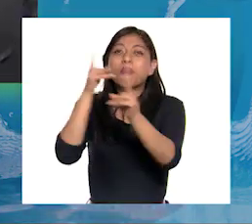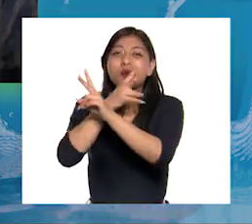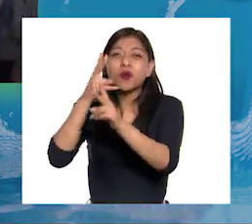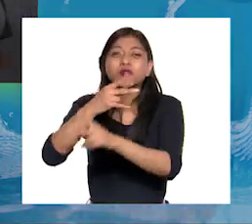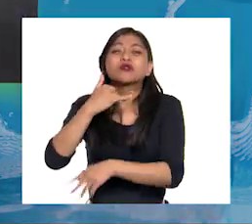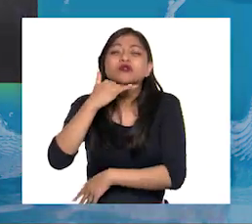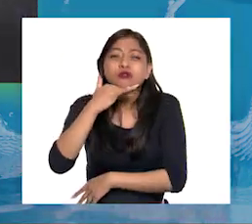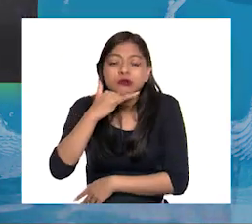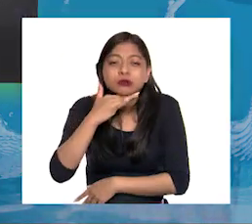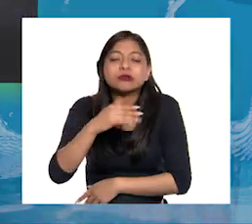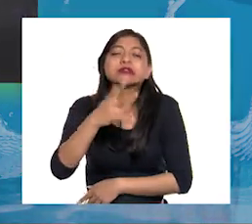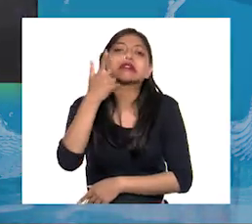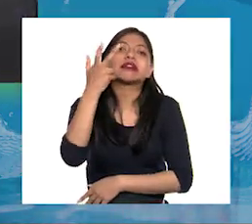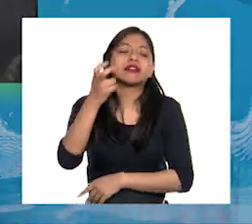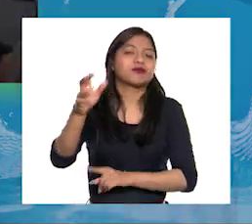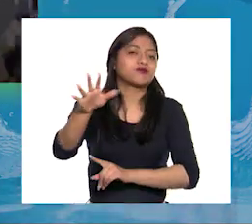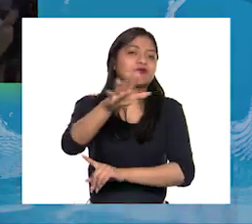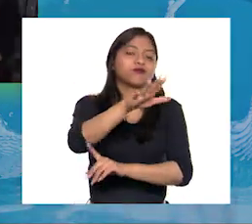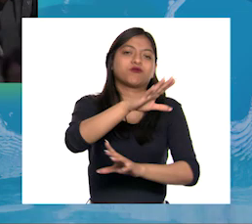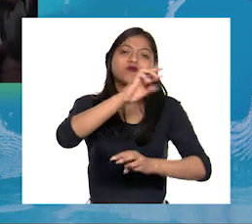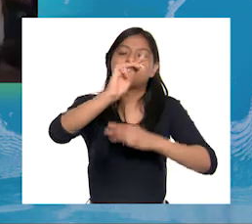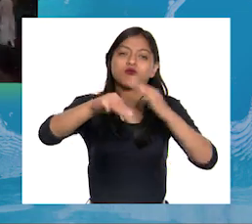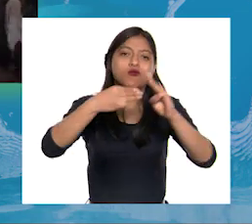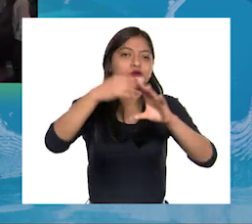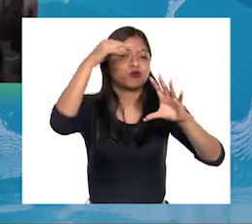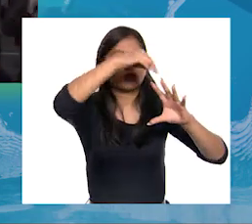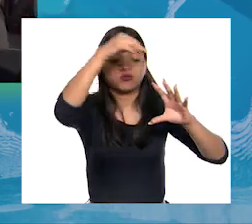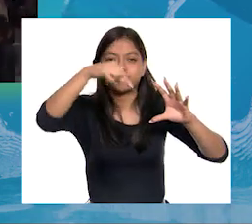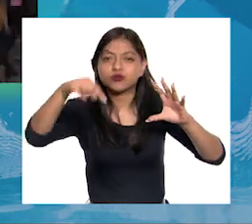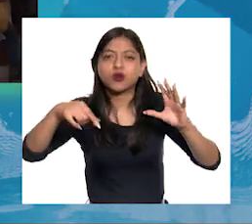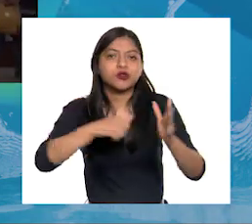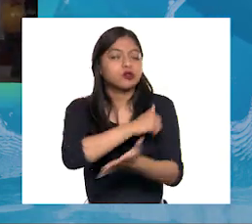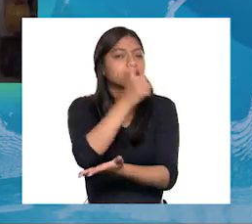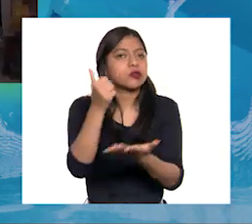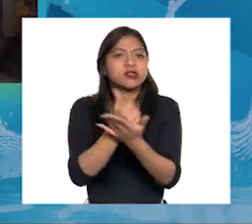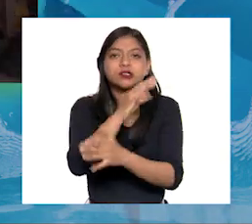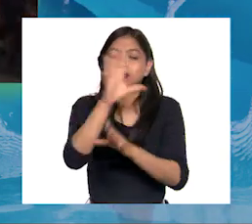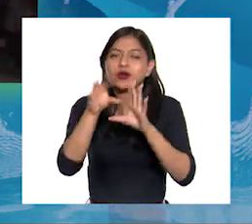es un problema de índole mundial que afecta a todas las ciudades